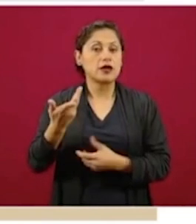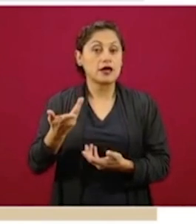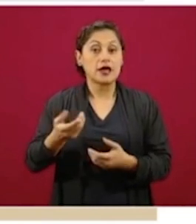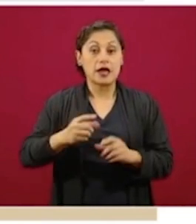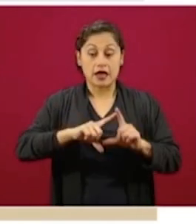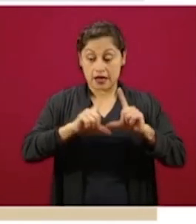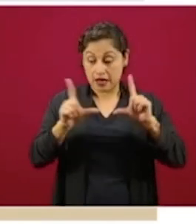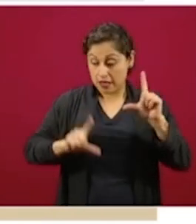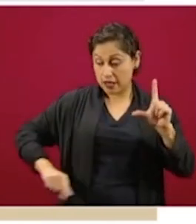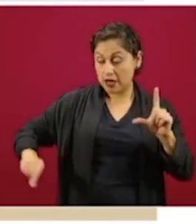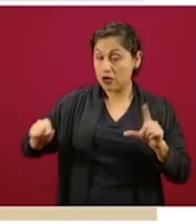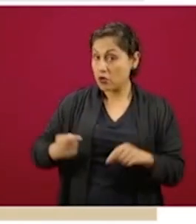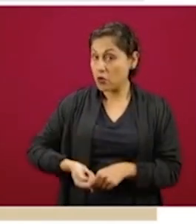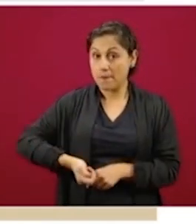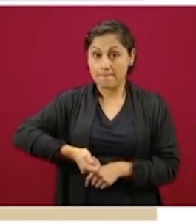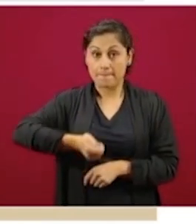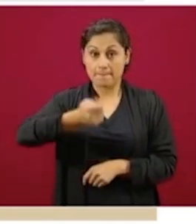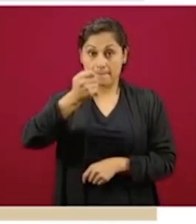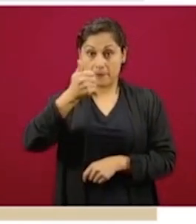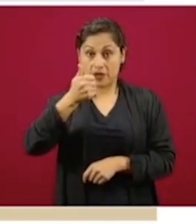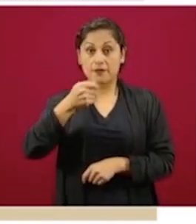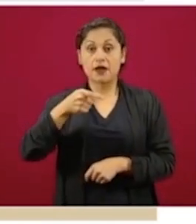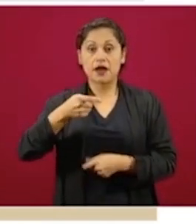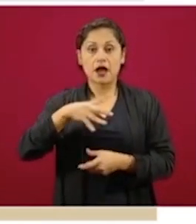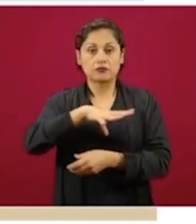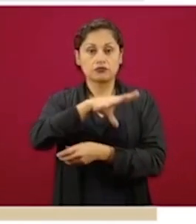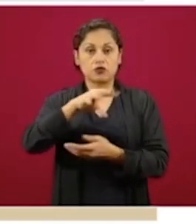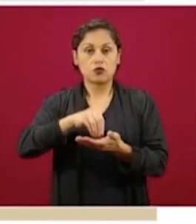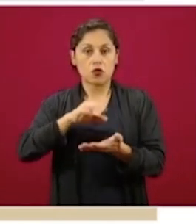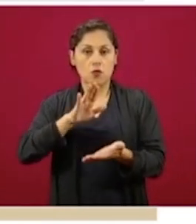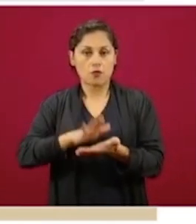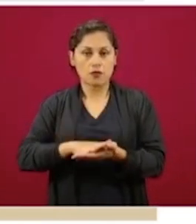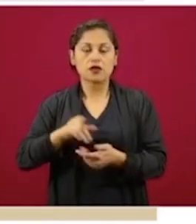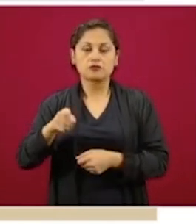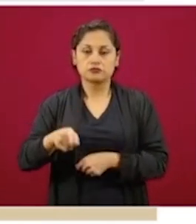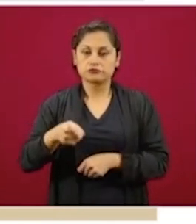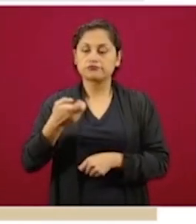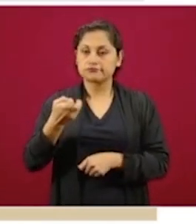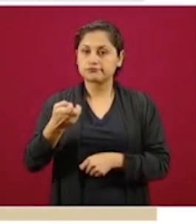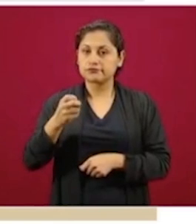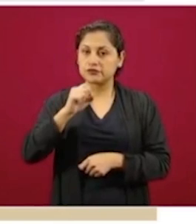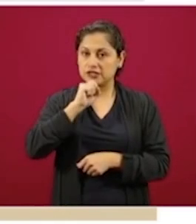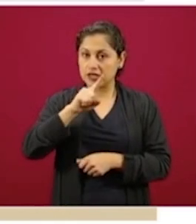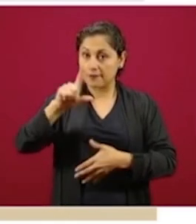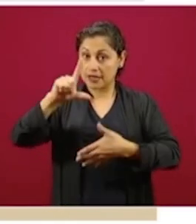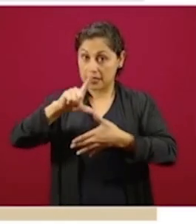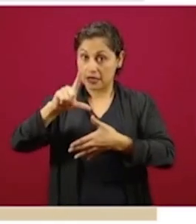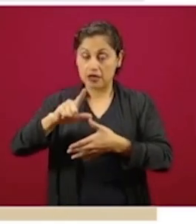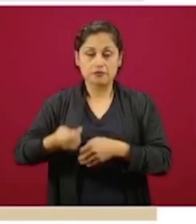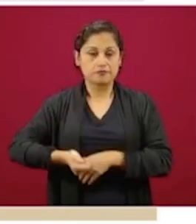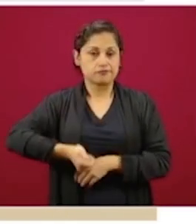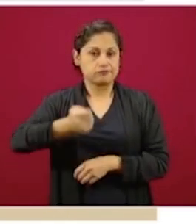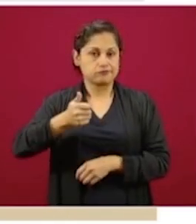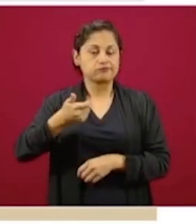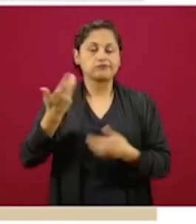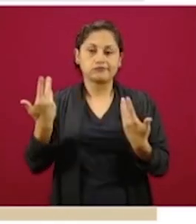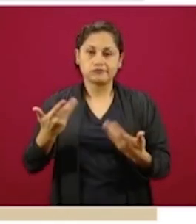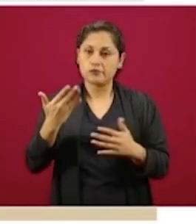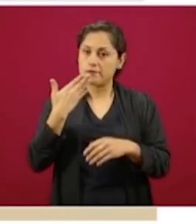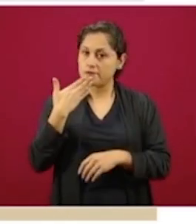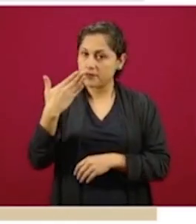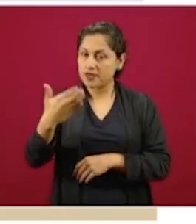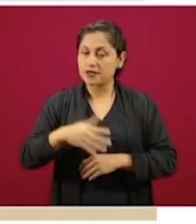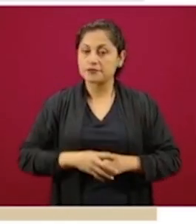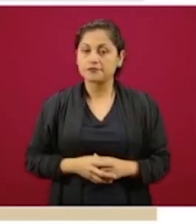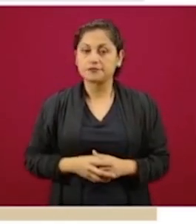federativa en América Latina en hacerlo. Entonces, bien por ese dinamismo. Y algunos datos en específico que quiero presentarles.